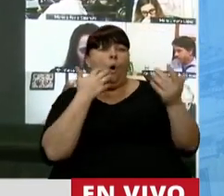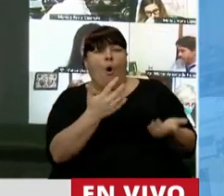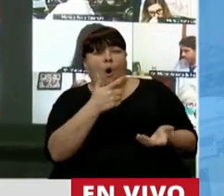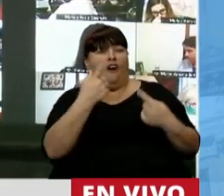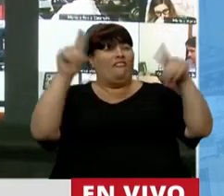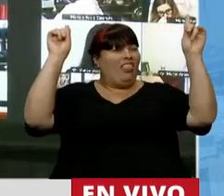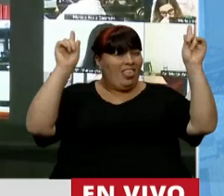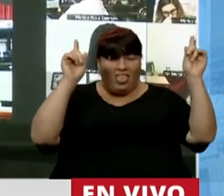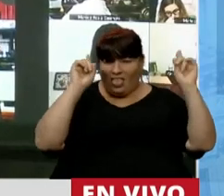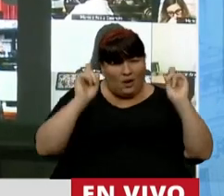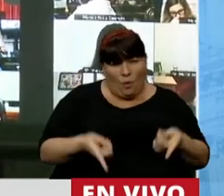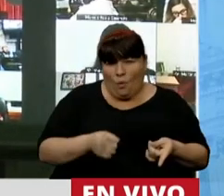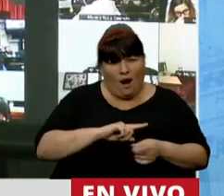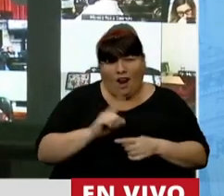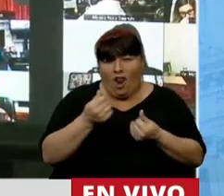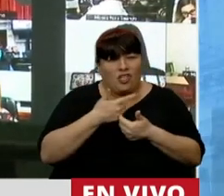sea épico.